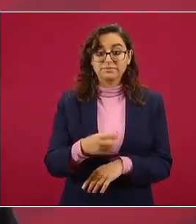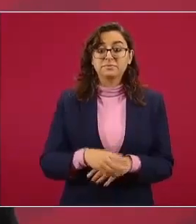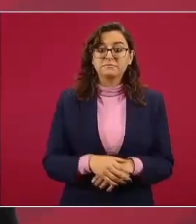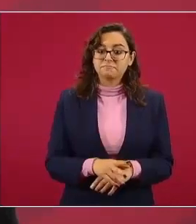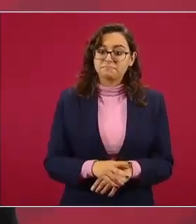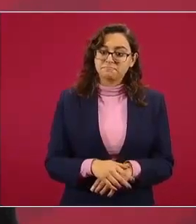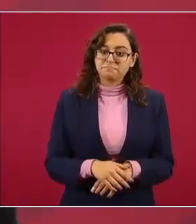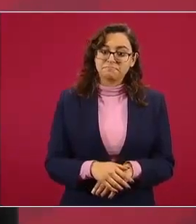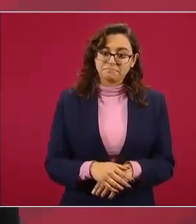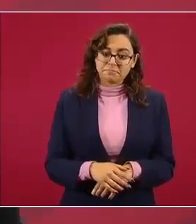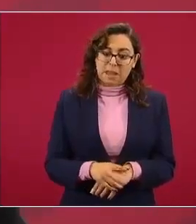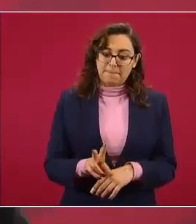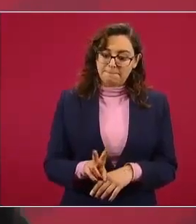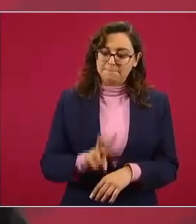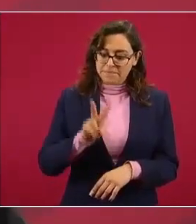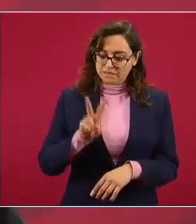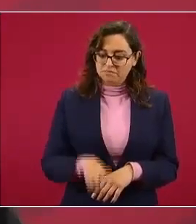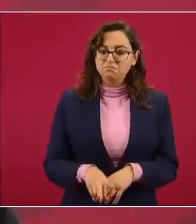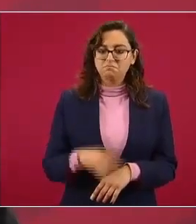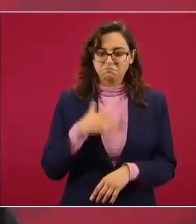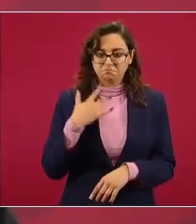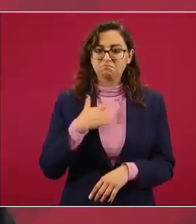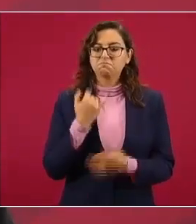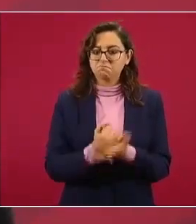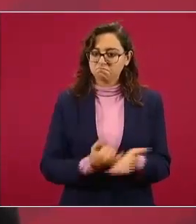una decisión que reconocemos positivamente